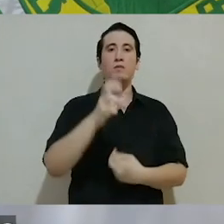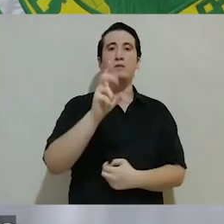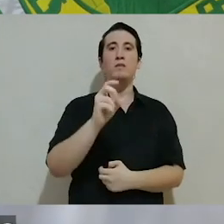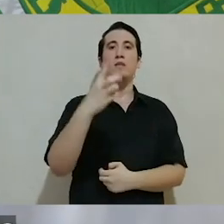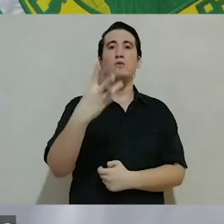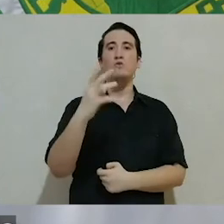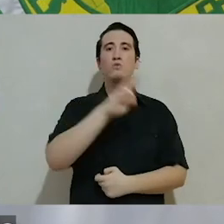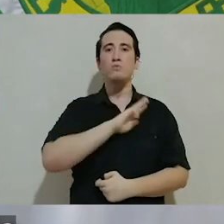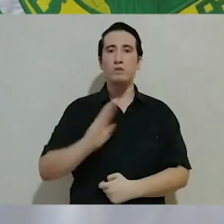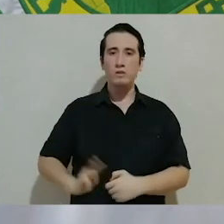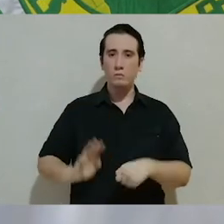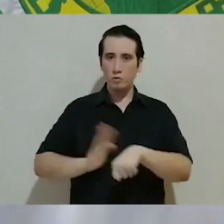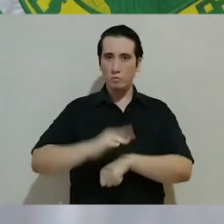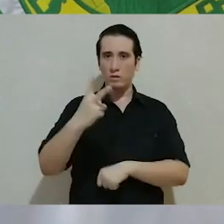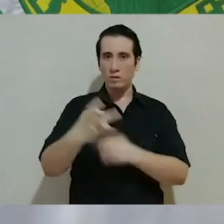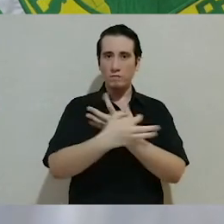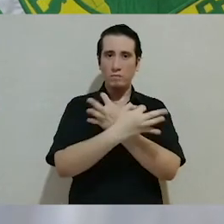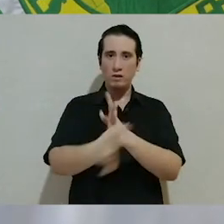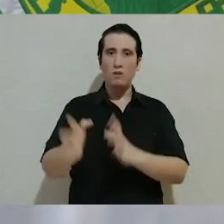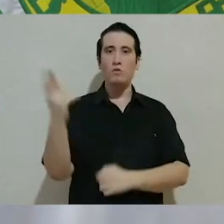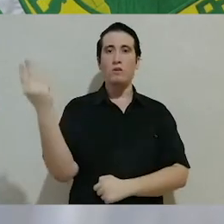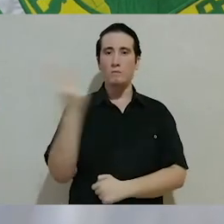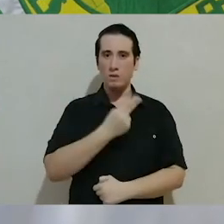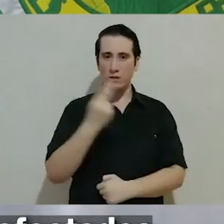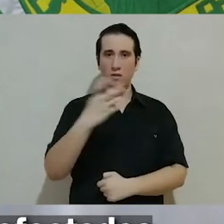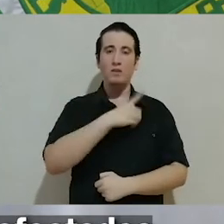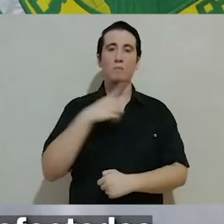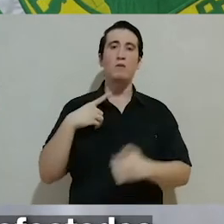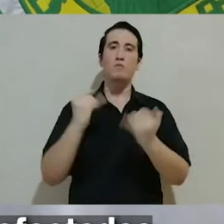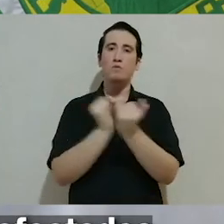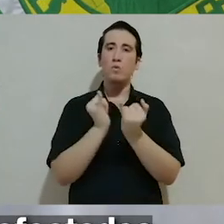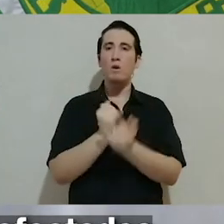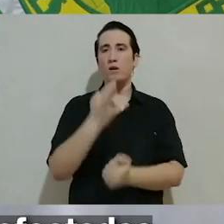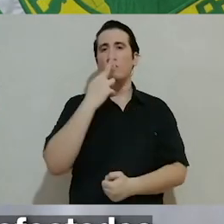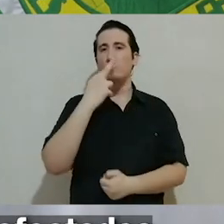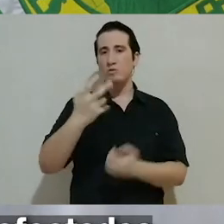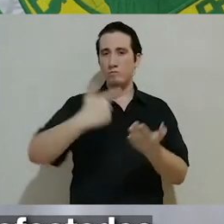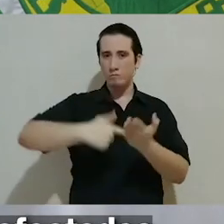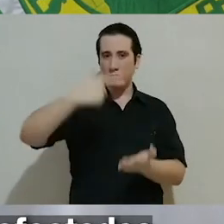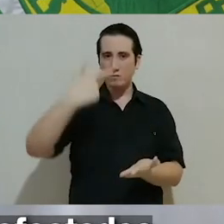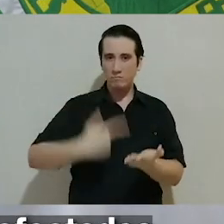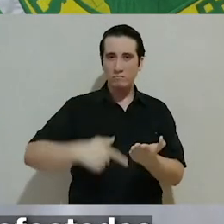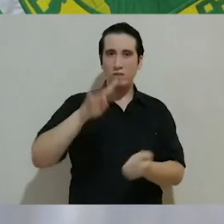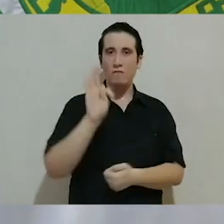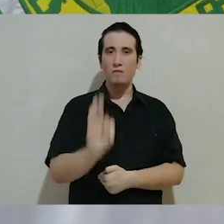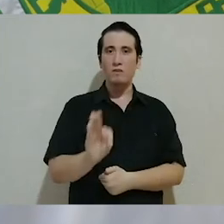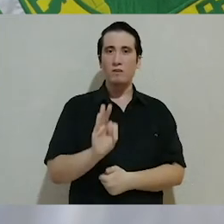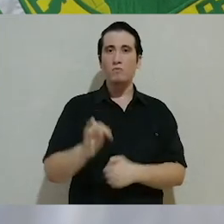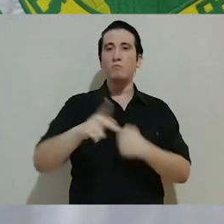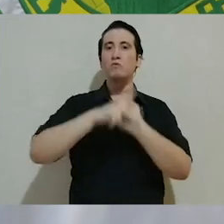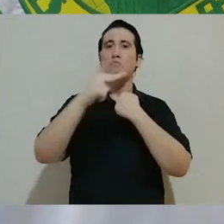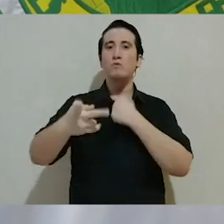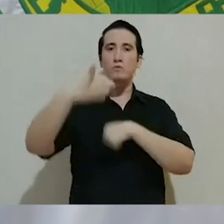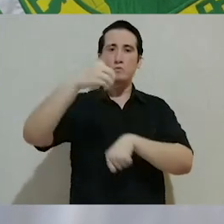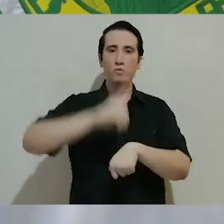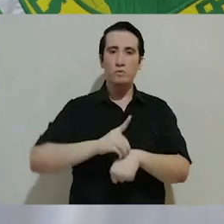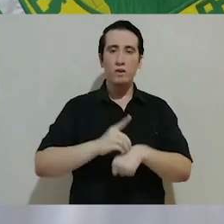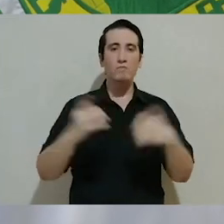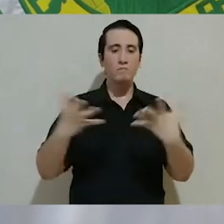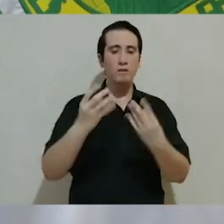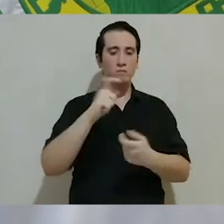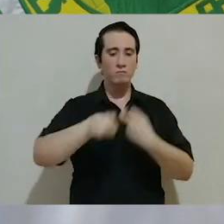38 municipios más a esta declaratoria de emergencia, debido a que también resultaron gravemente afectados y en los próximos días